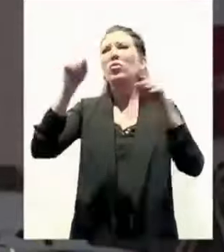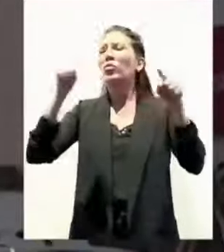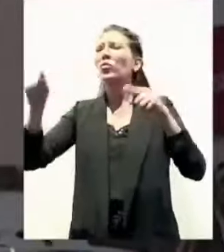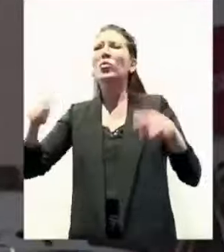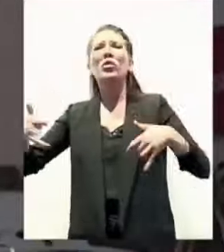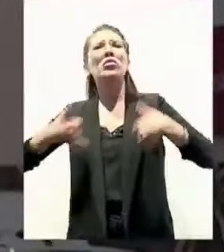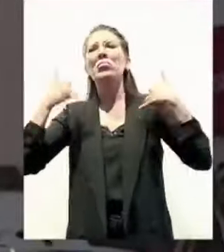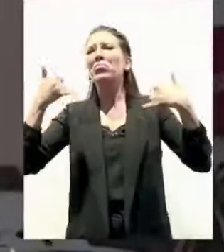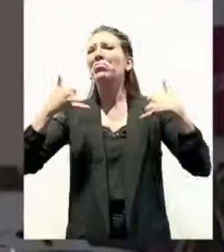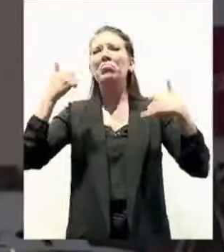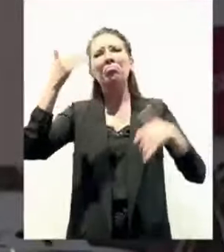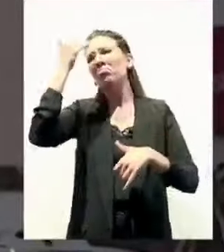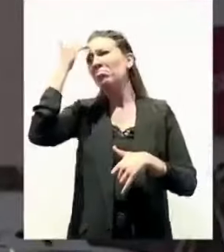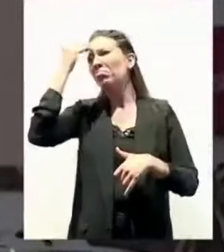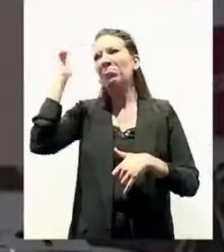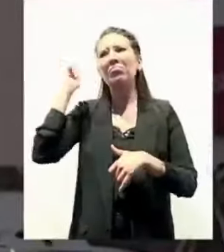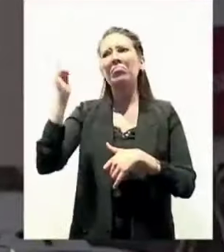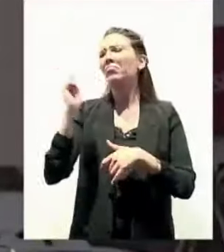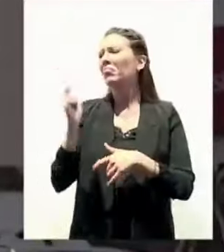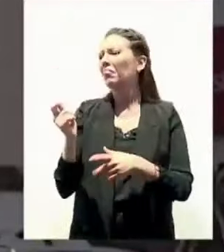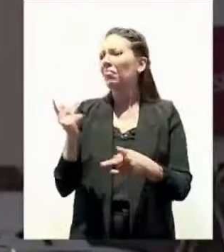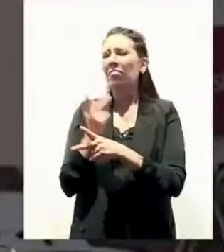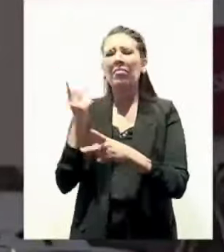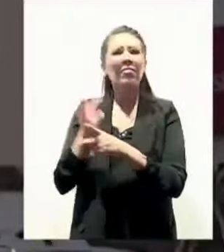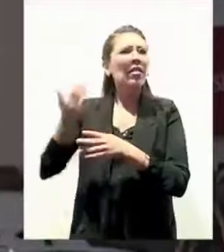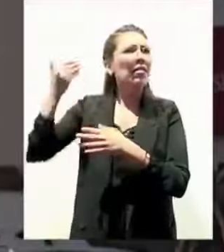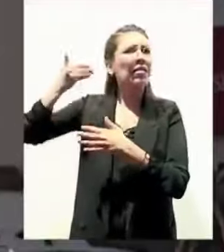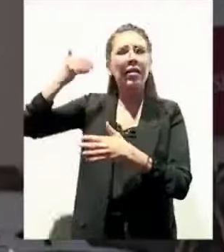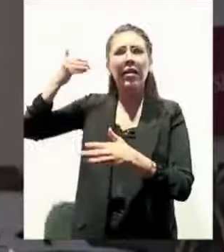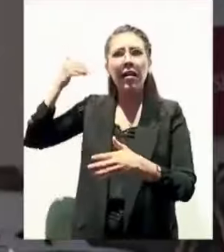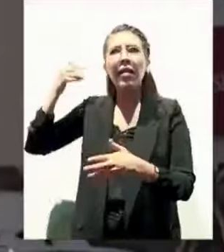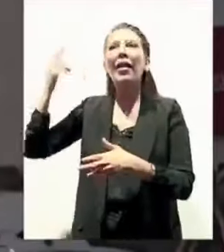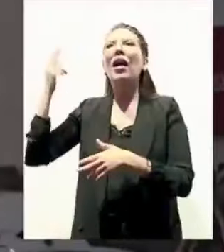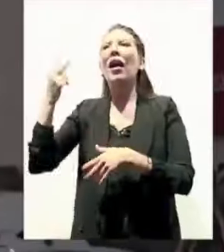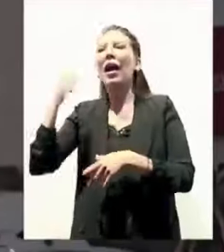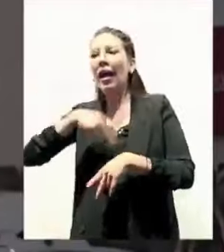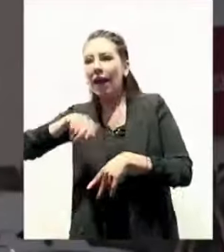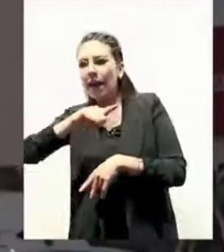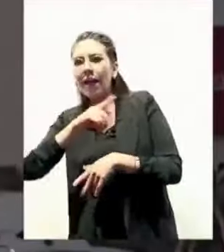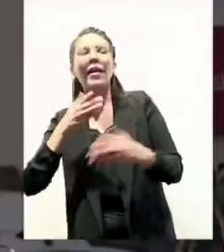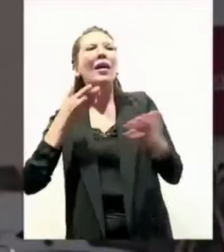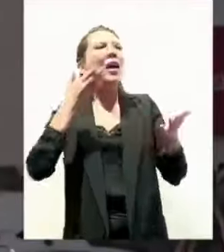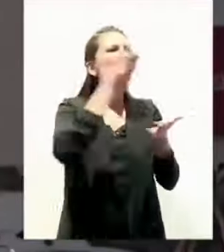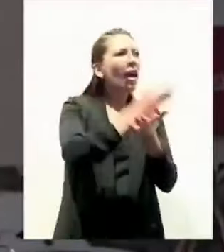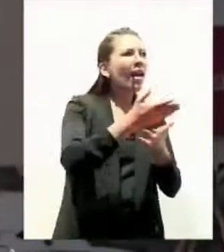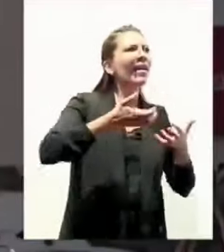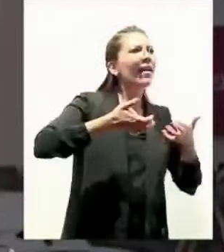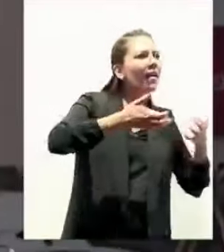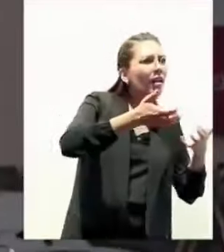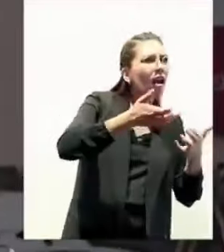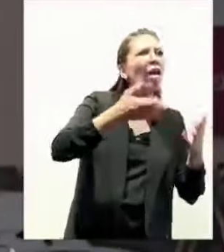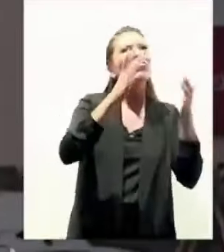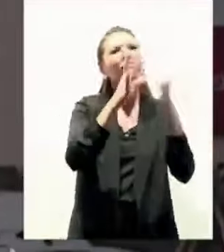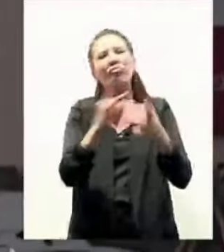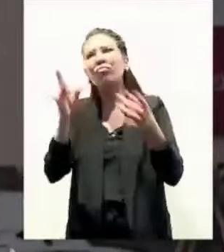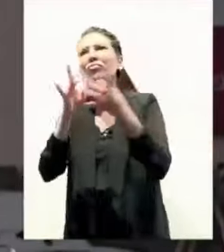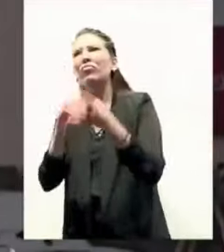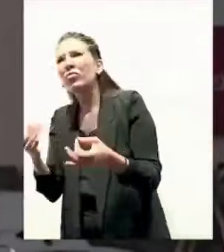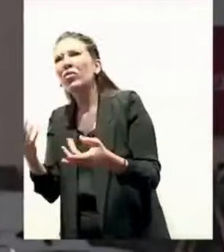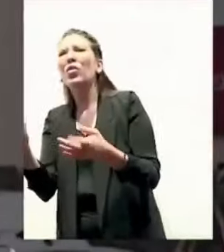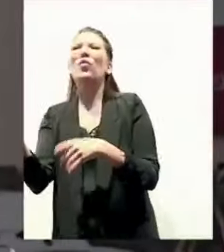hablando aquí. Tenemos que salir a la calle, ir a los medios de comunicación, en cuanto foro se pueda,